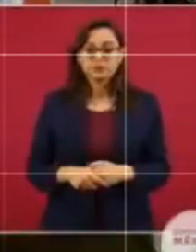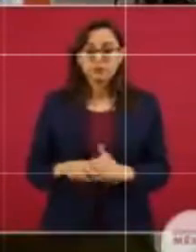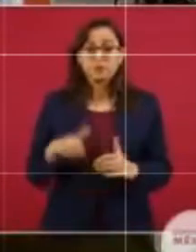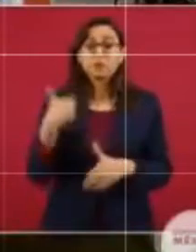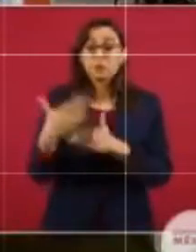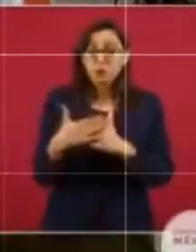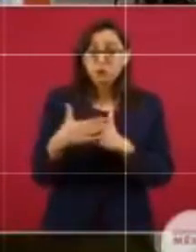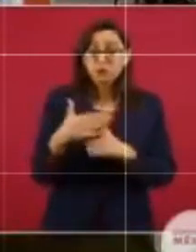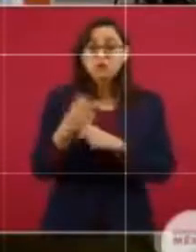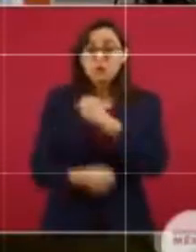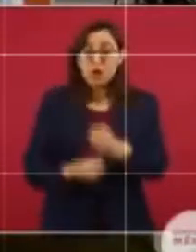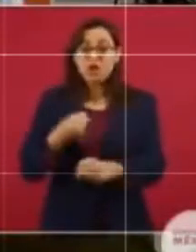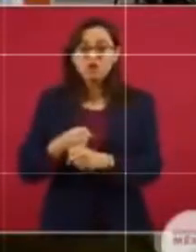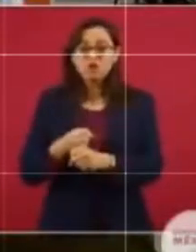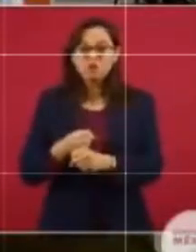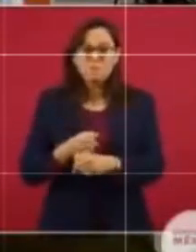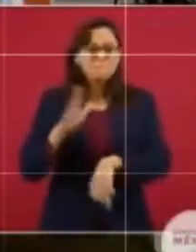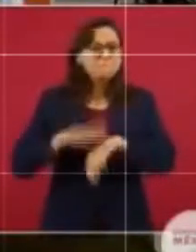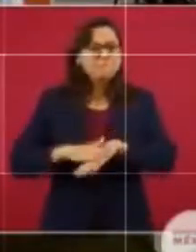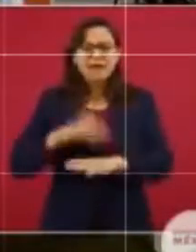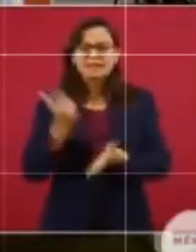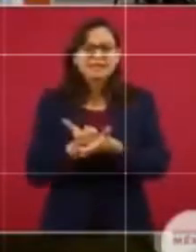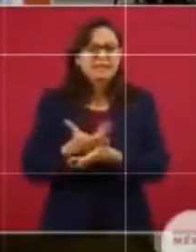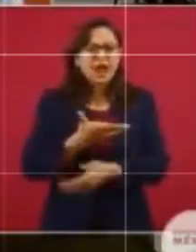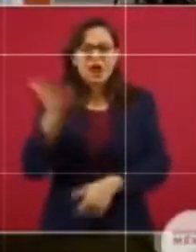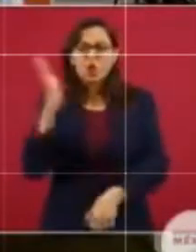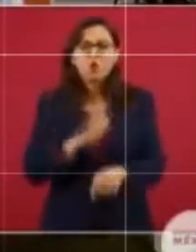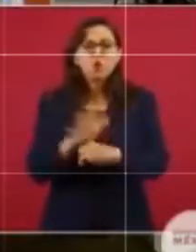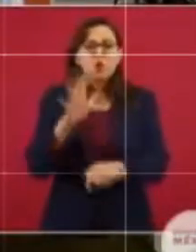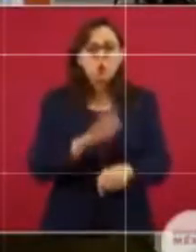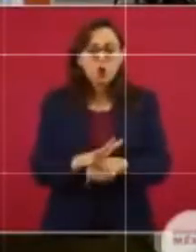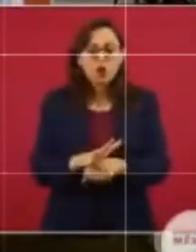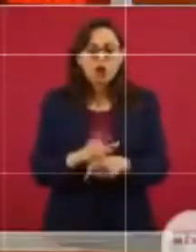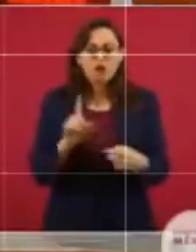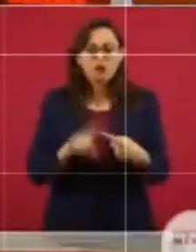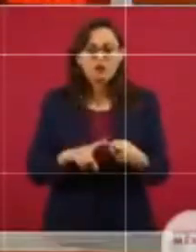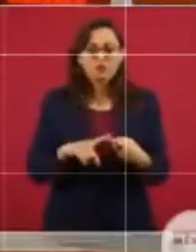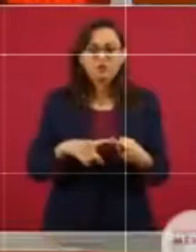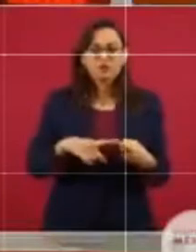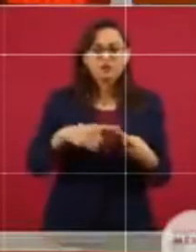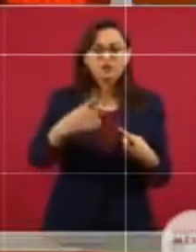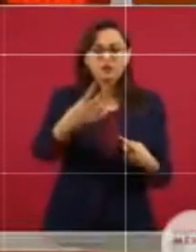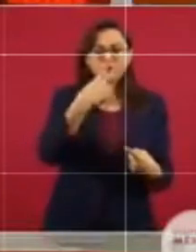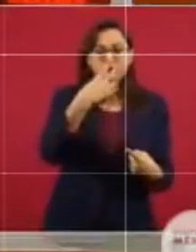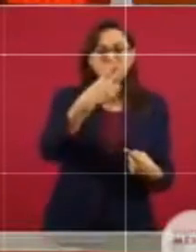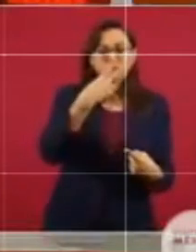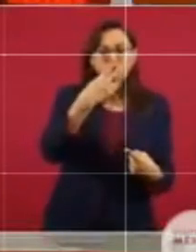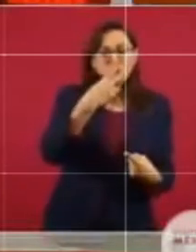son tabacos 3.3 por ciento.